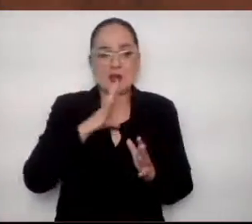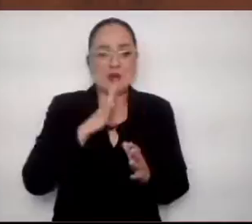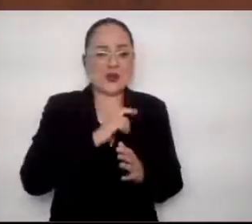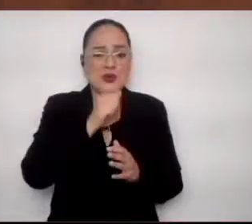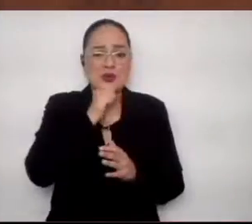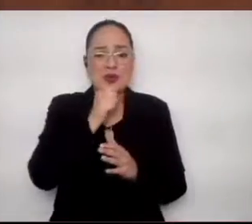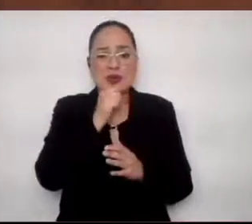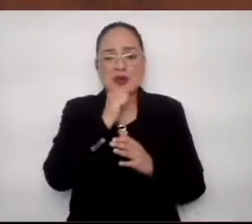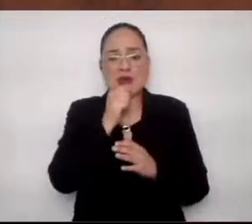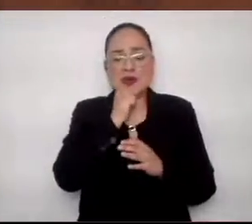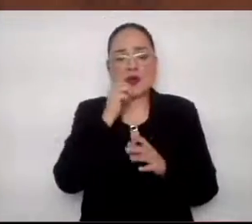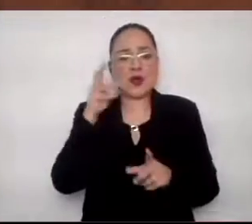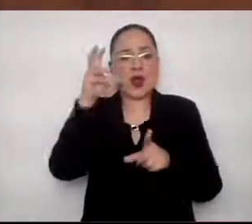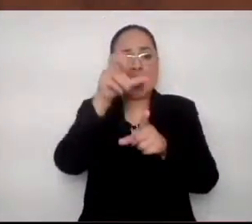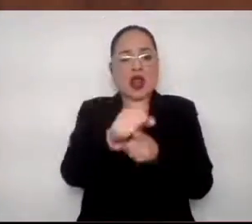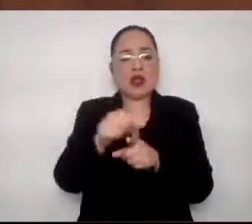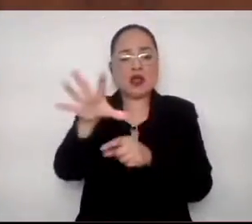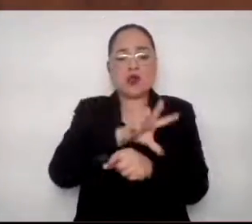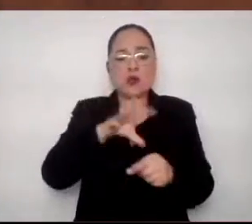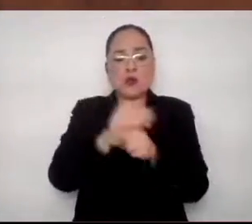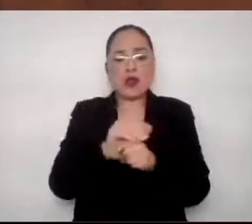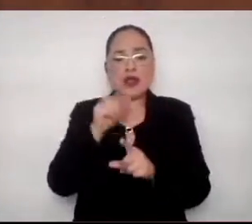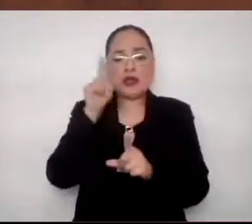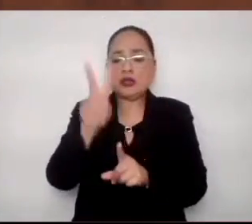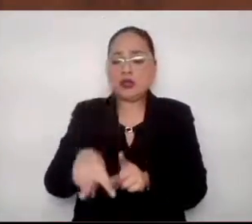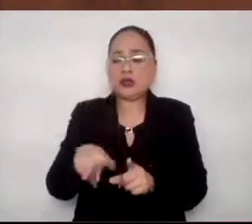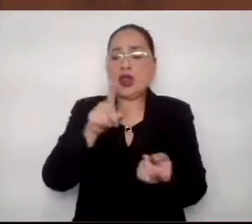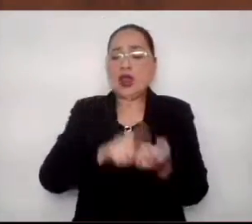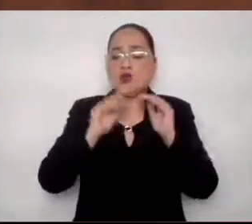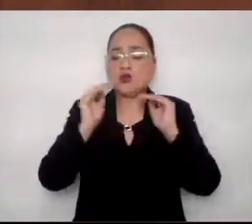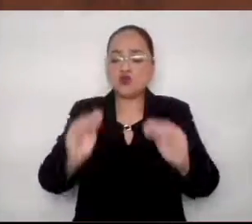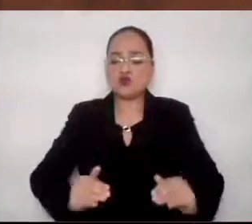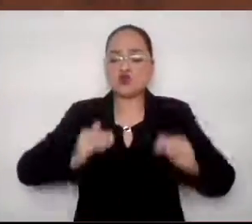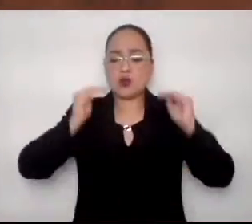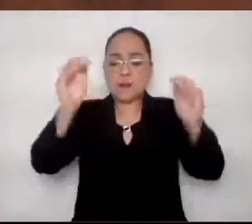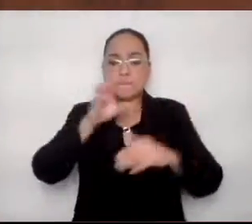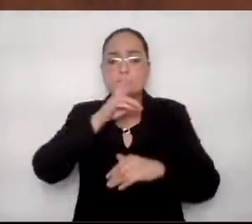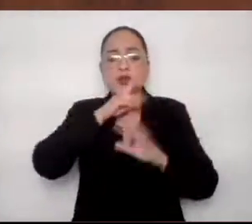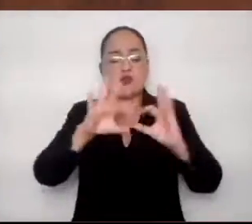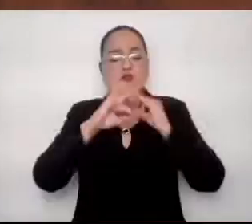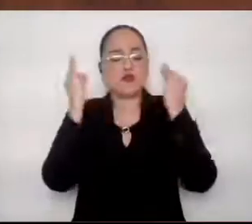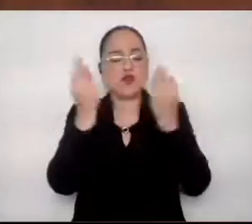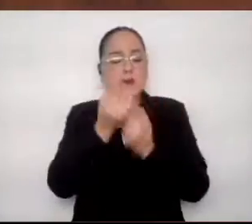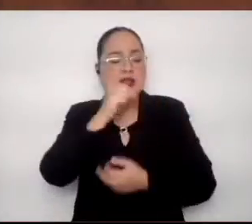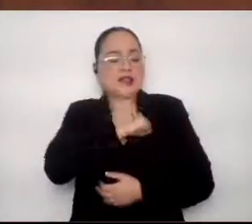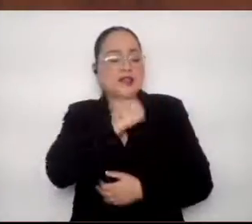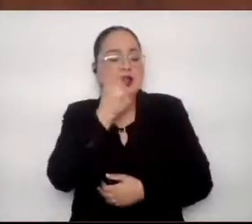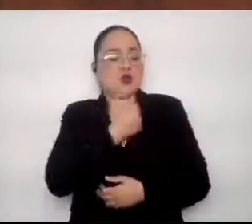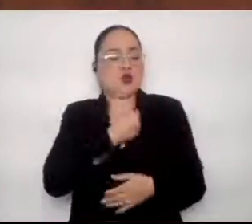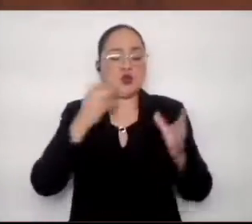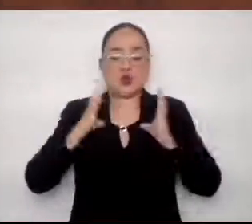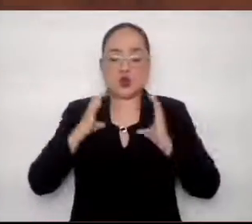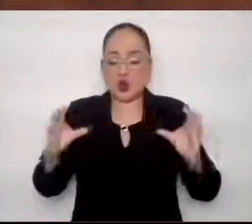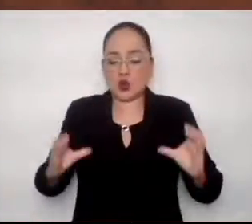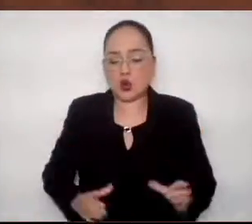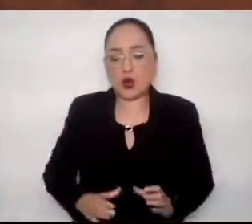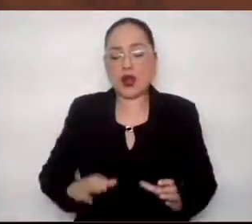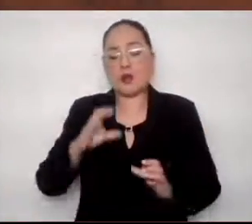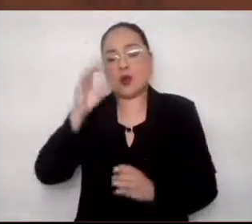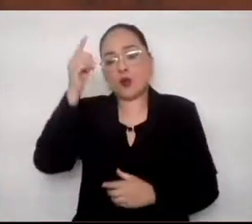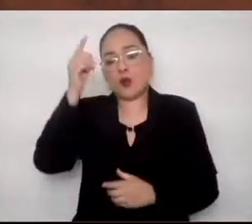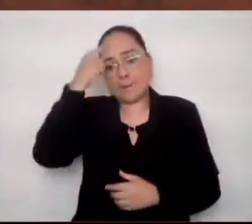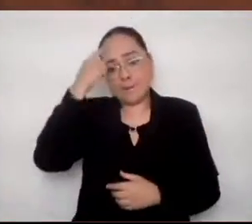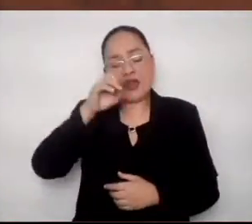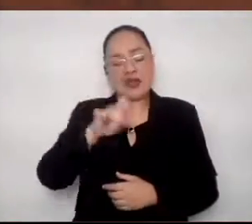manera cabal el derecho al disfrute del nivel más alto de salud físico, mental y social de los mexiquenses. No obstante,